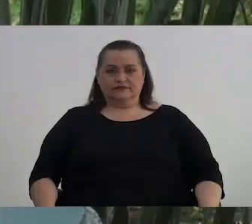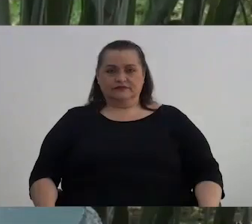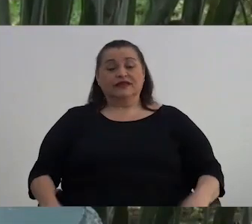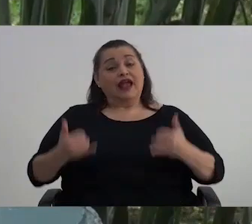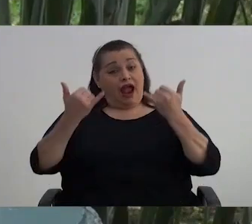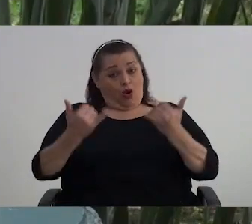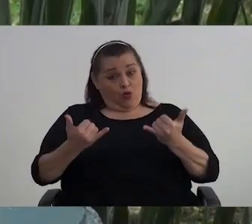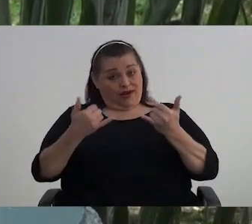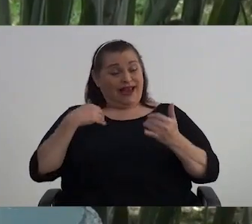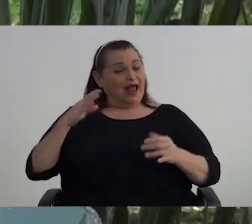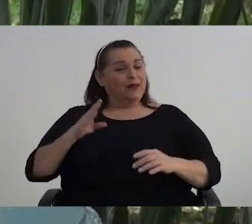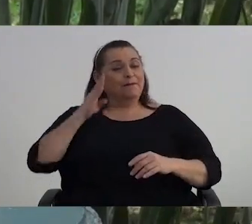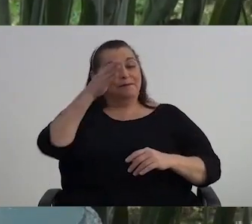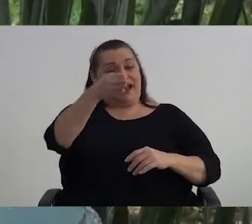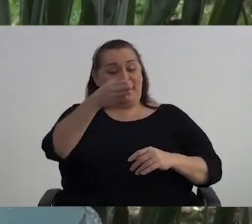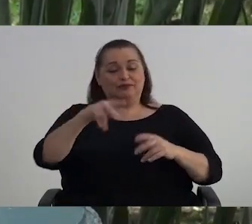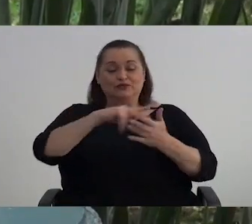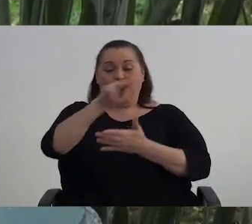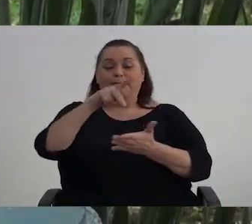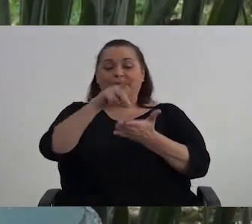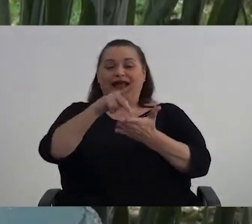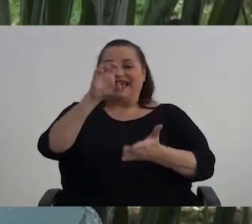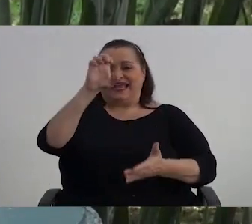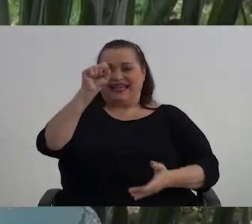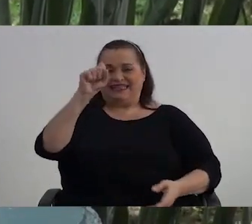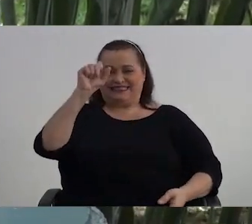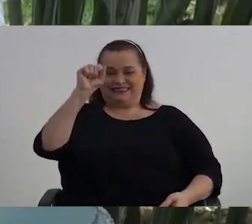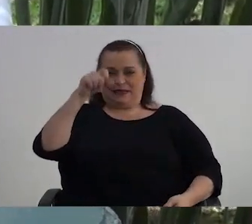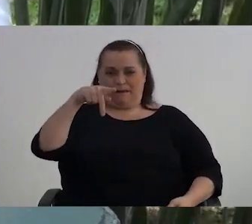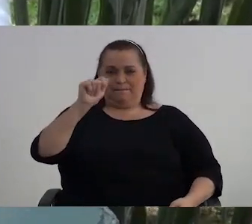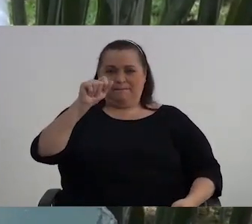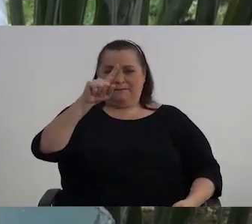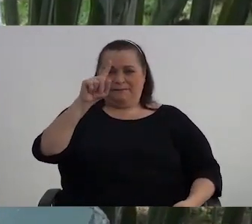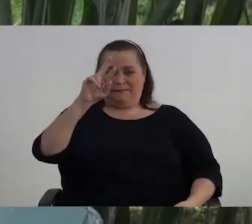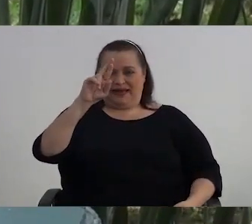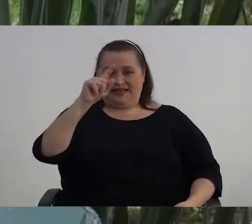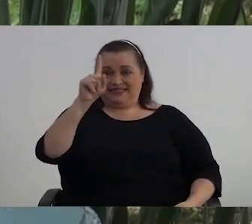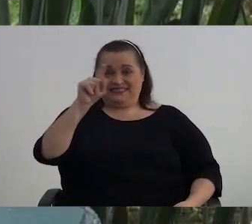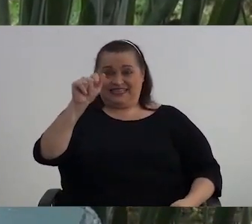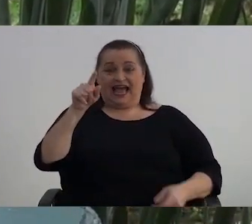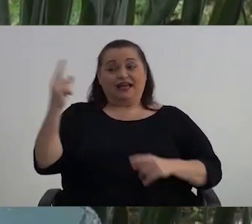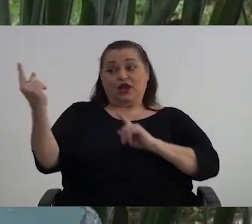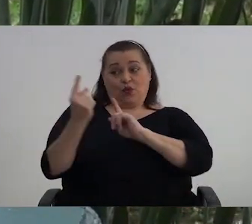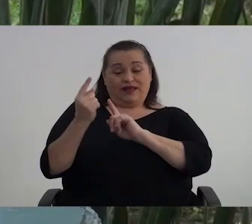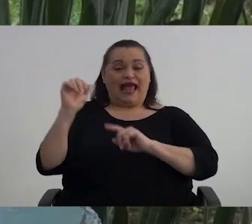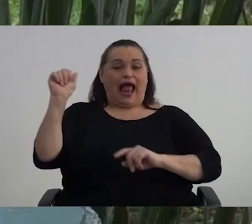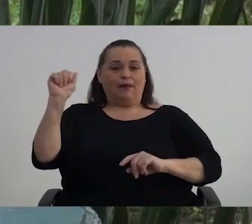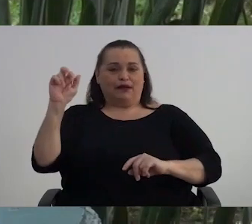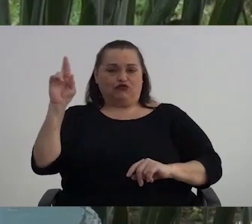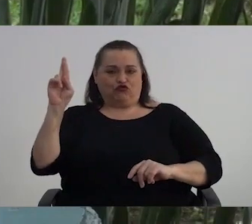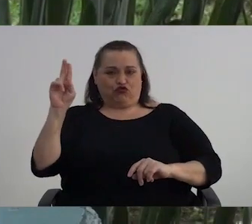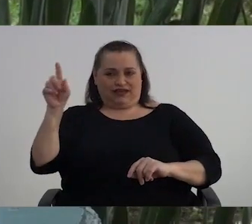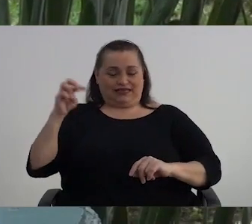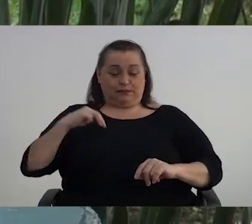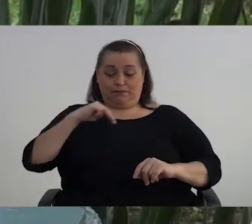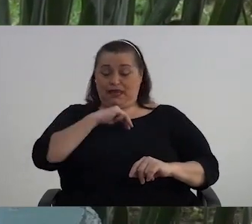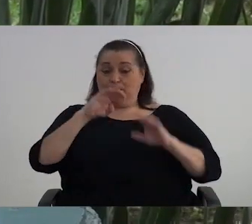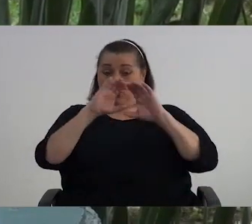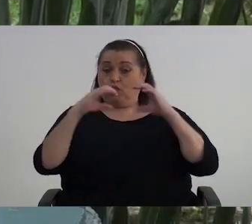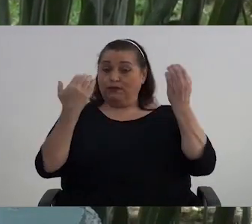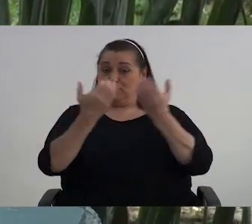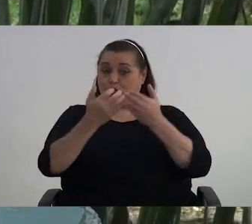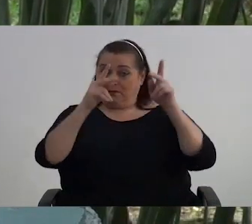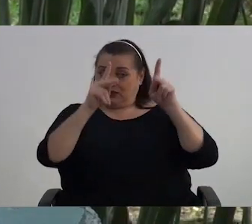Y ahora nos vamos hasta el parque de Esparza, donde se encuentra don Alberto Rodríguez, miembro de la Comisión de